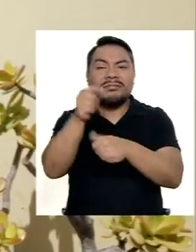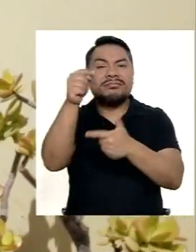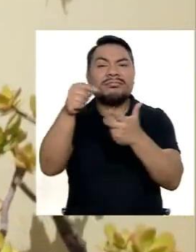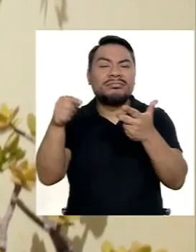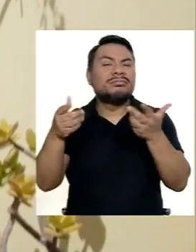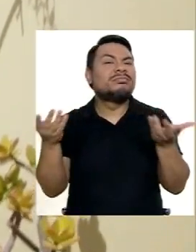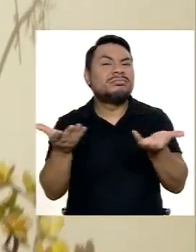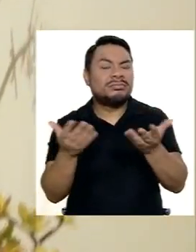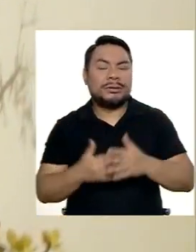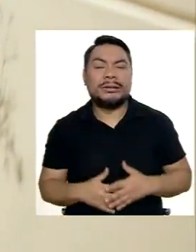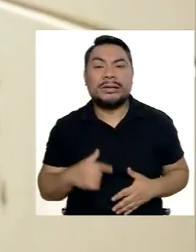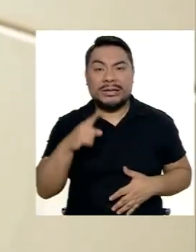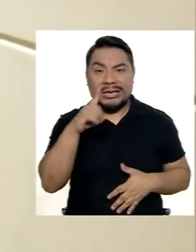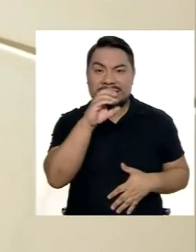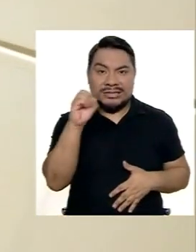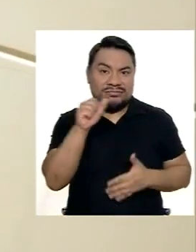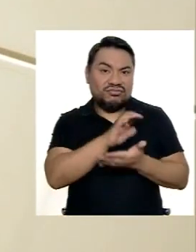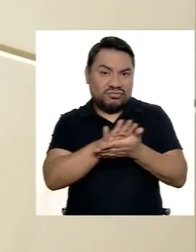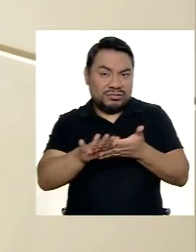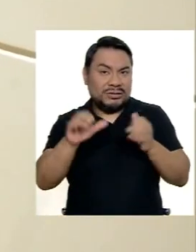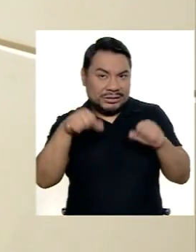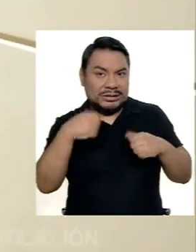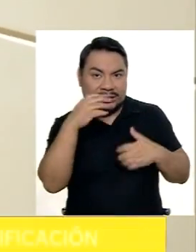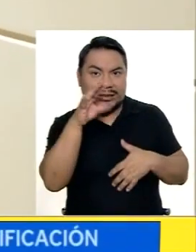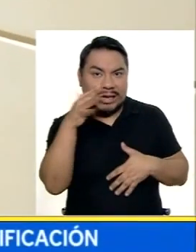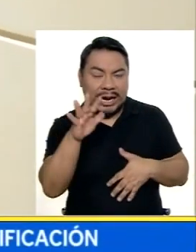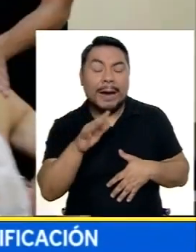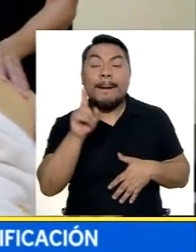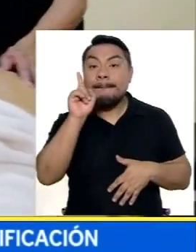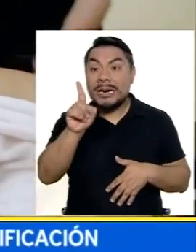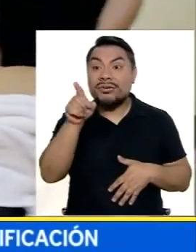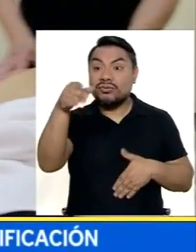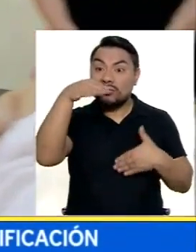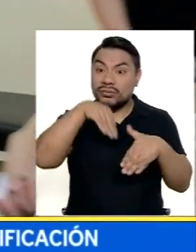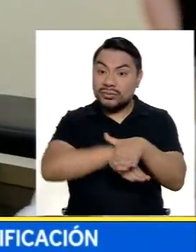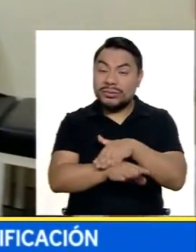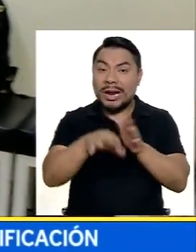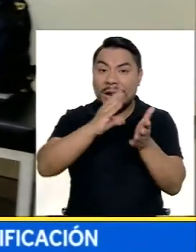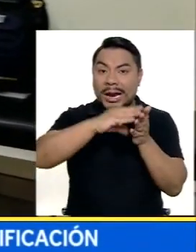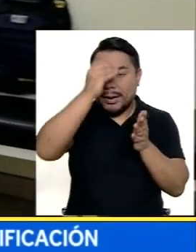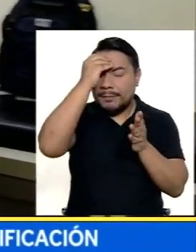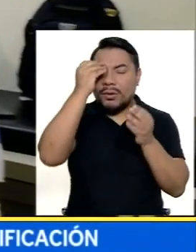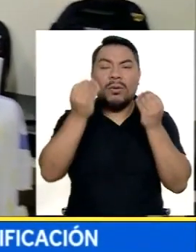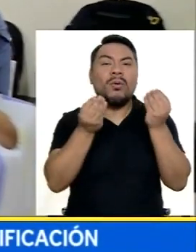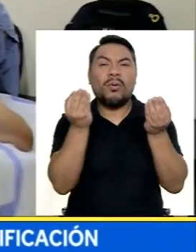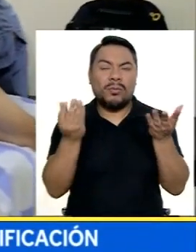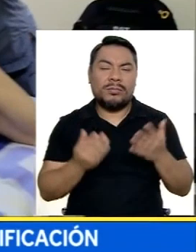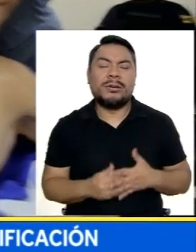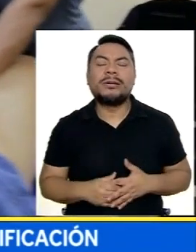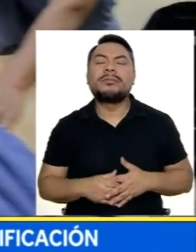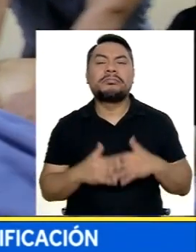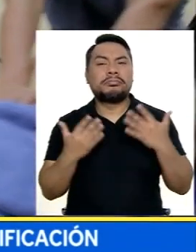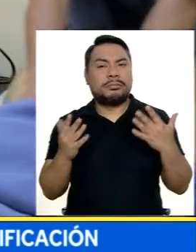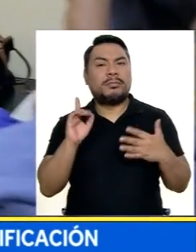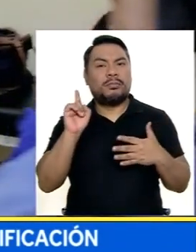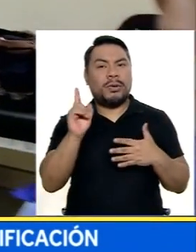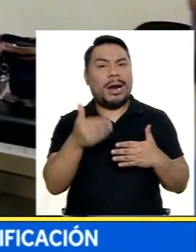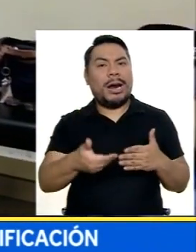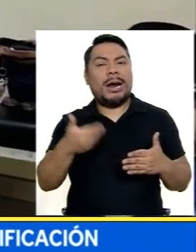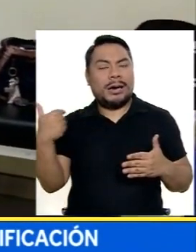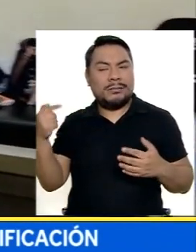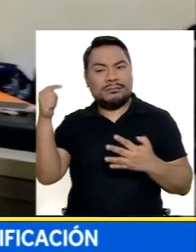mencioné Es 100% gratuito Y para acceder A ello Tienen que Tienen las siguientes Posibilidades